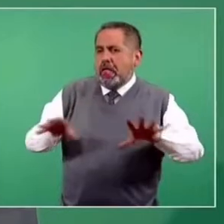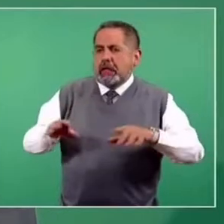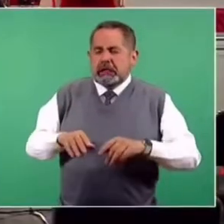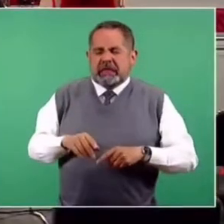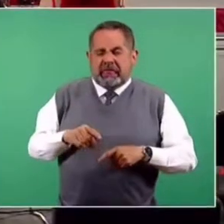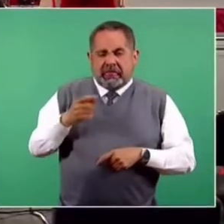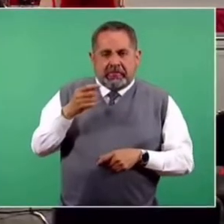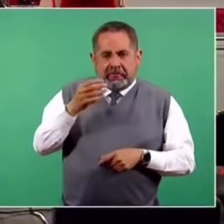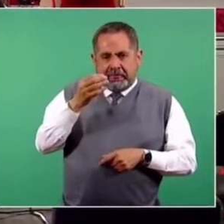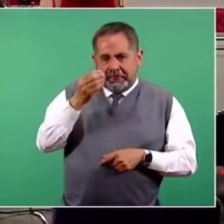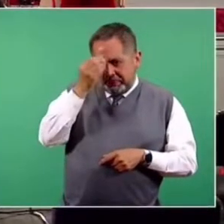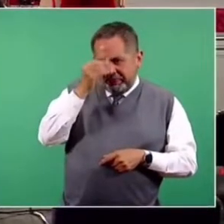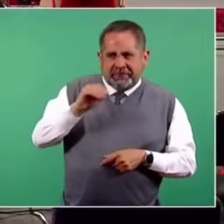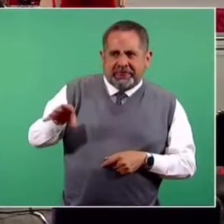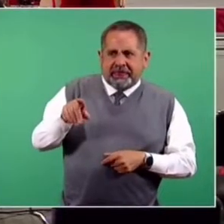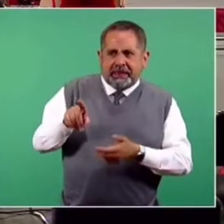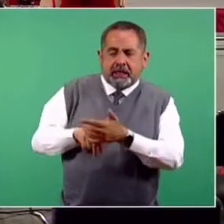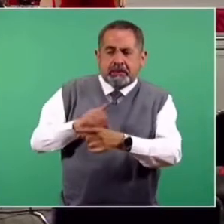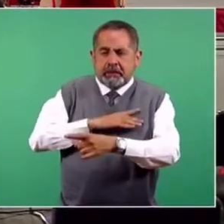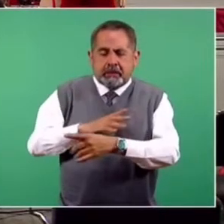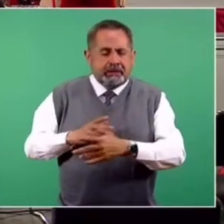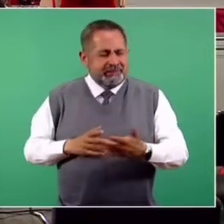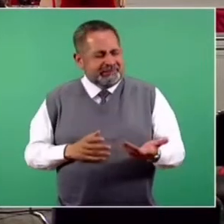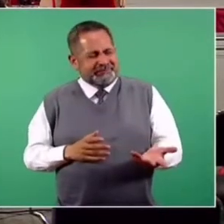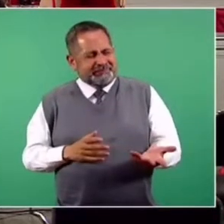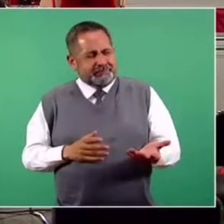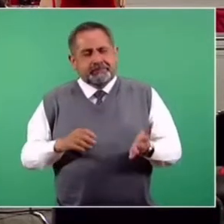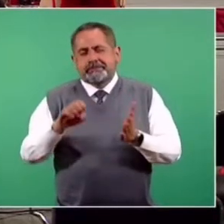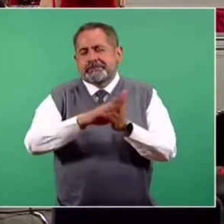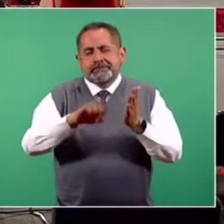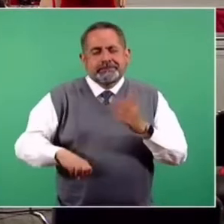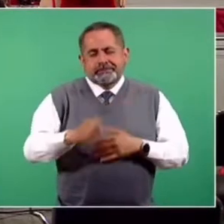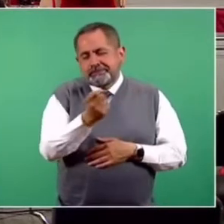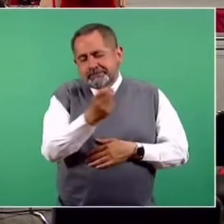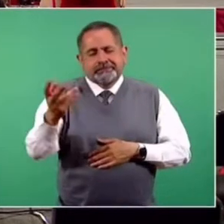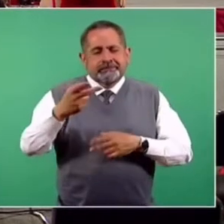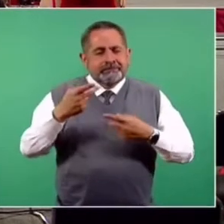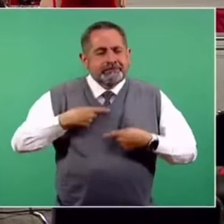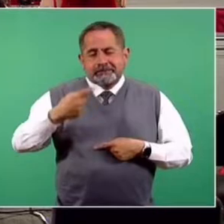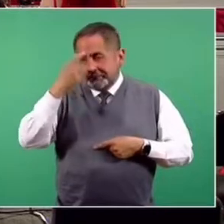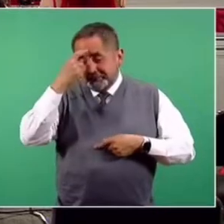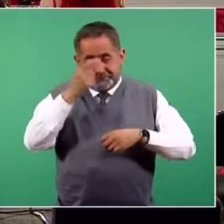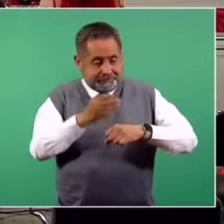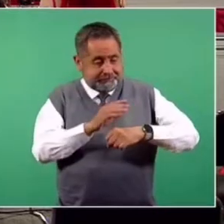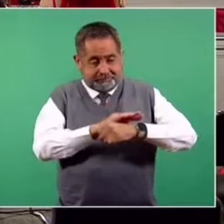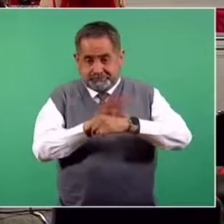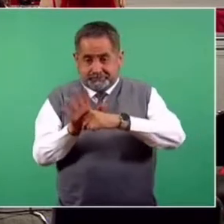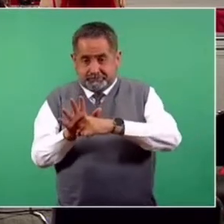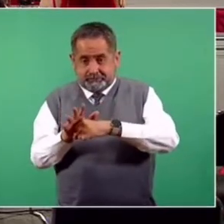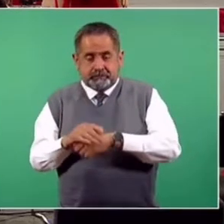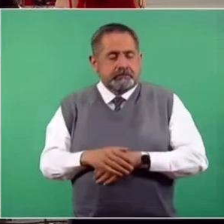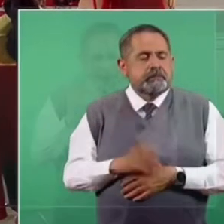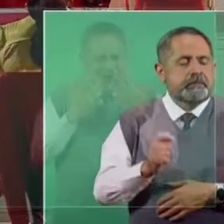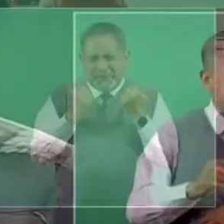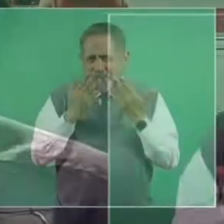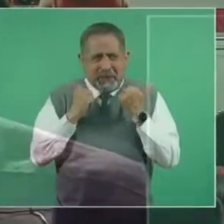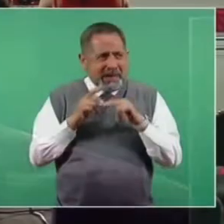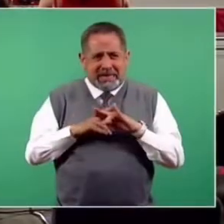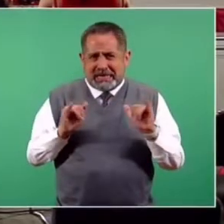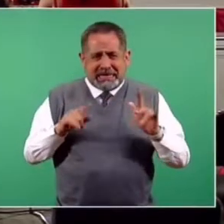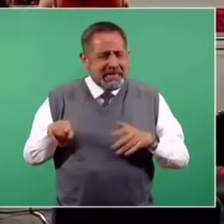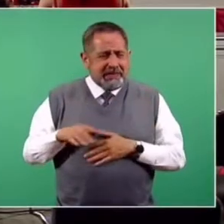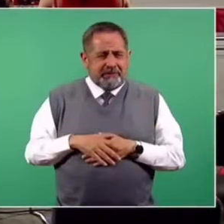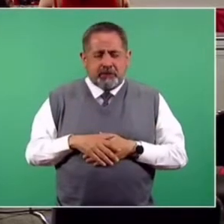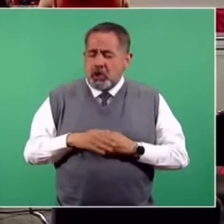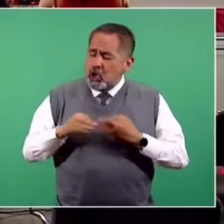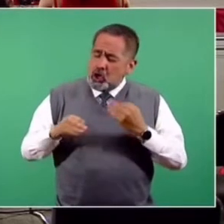que confunden a la población. Por ejemplo, el pensar que la vacuna contra COVID puede causar algún daño. Todas